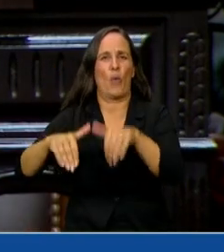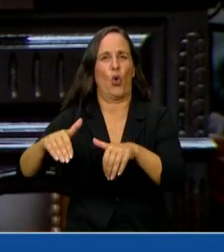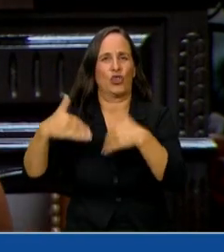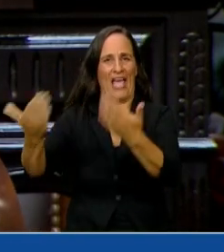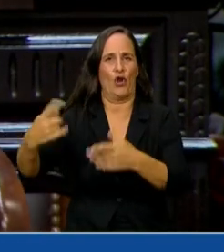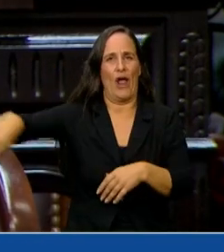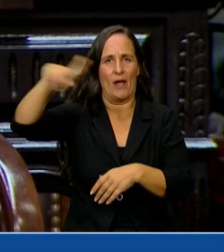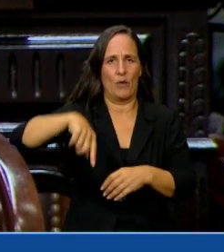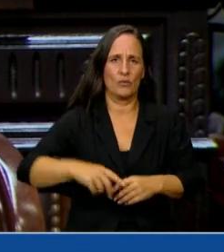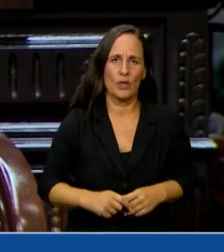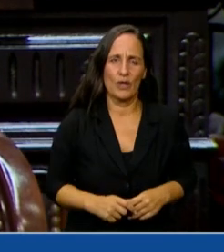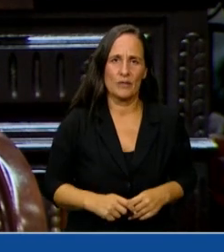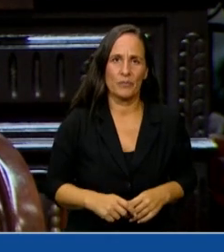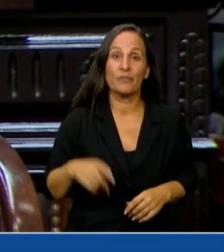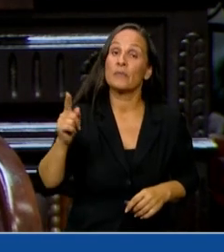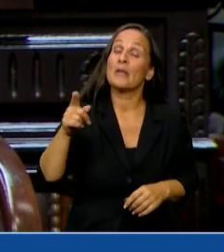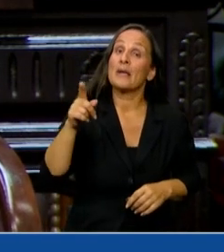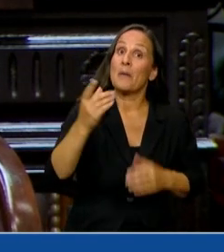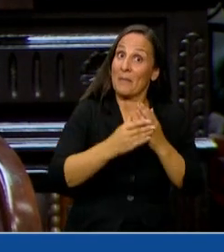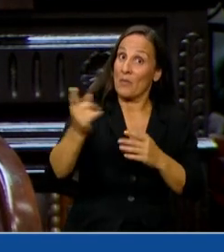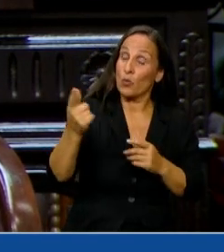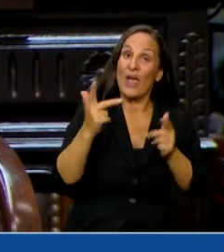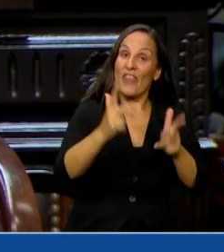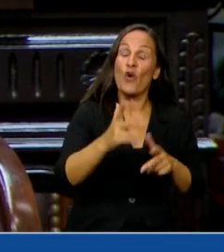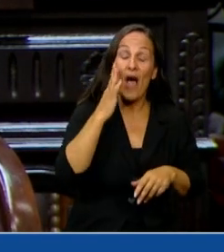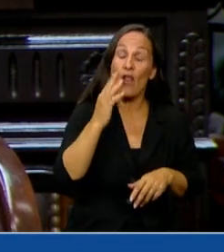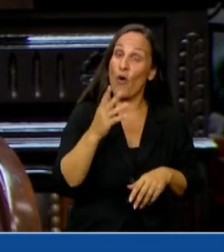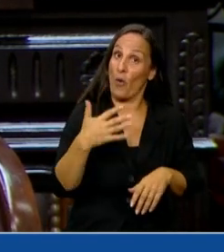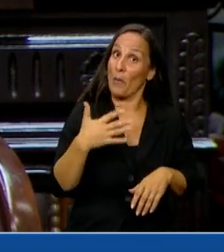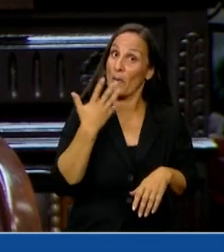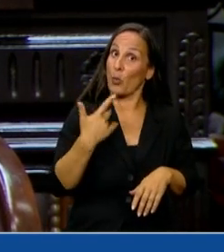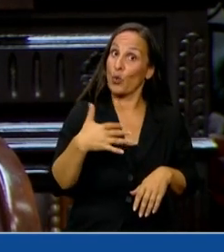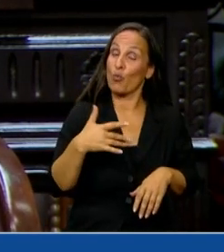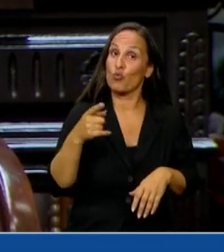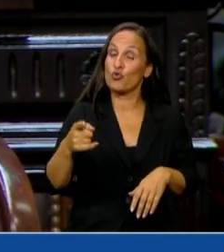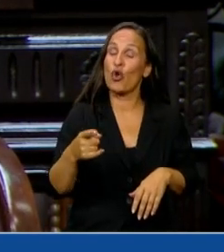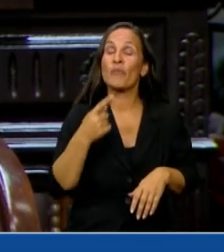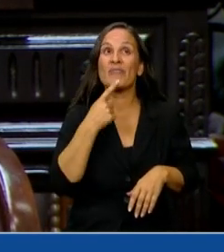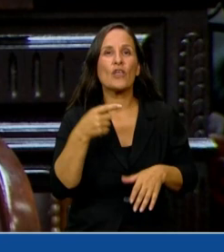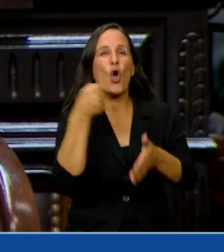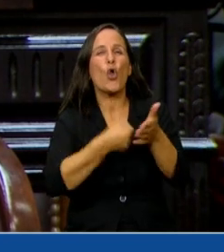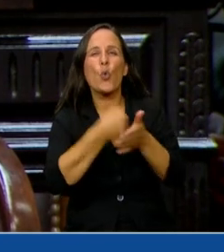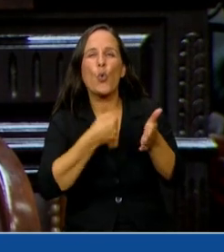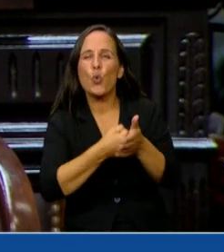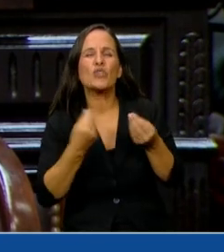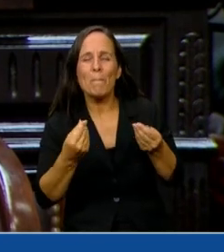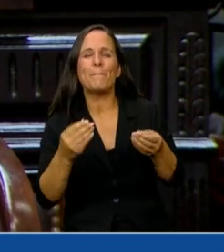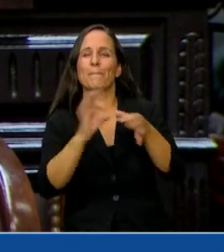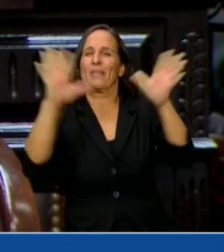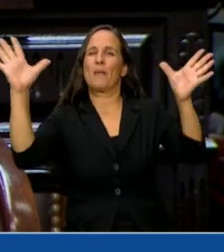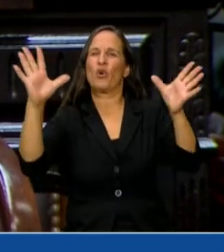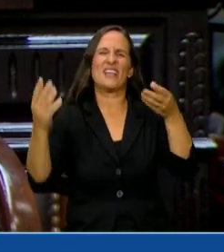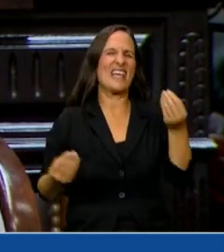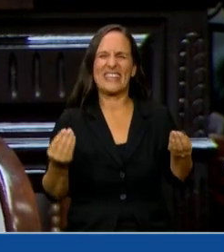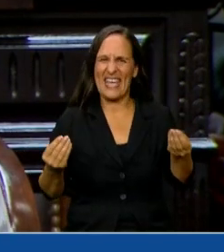no solo me gustó, sino que me llamó mucho la atención, que la verdadera batalla o lucha para sostener la democracia en este país